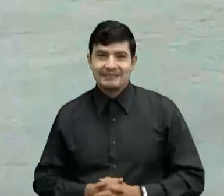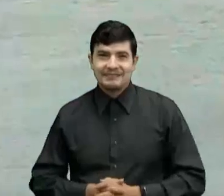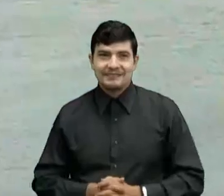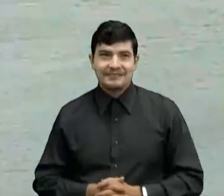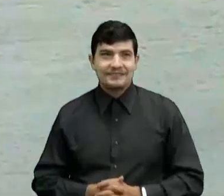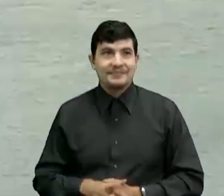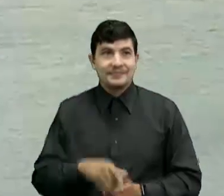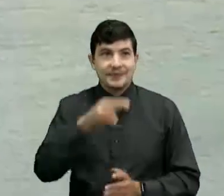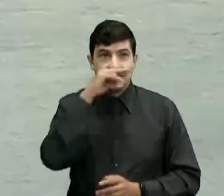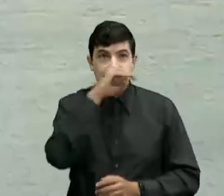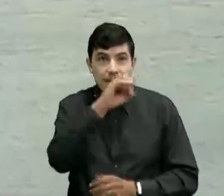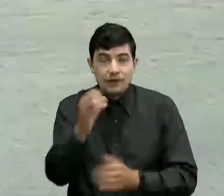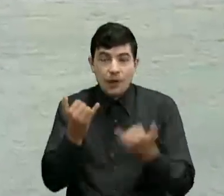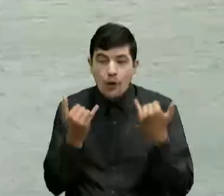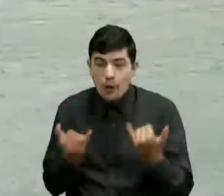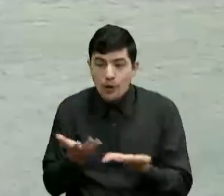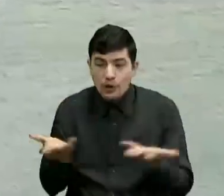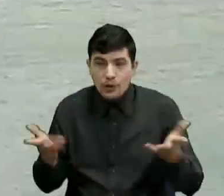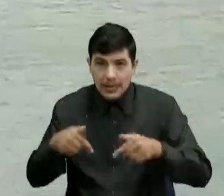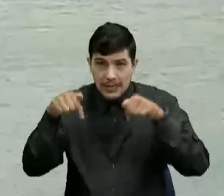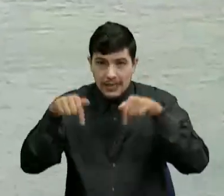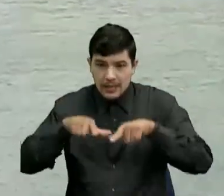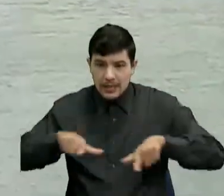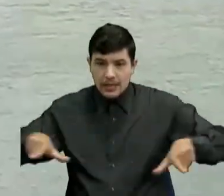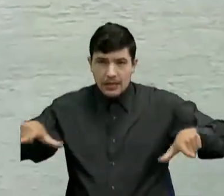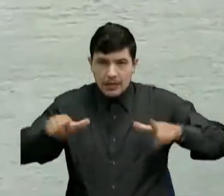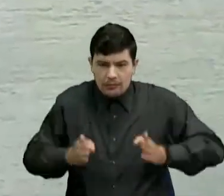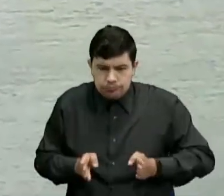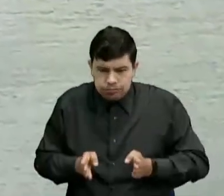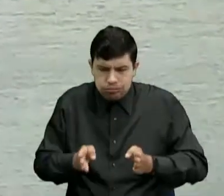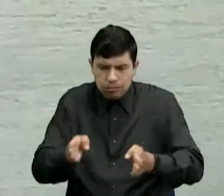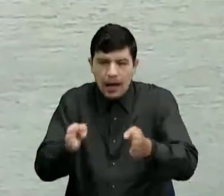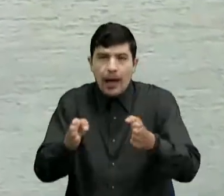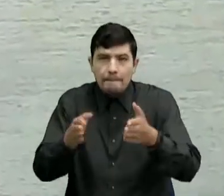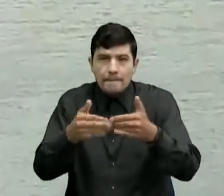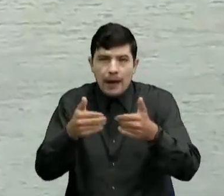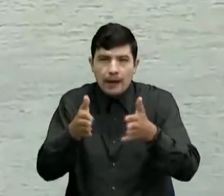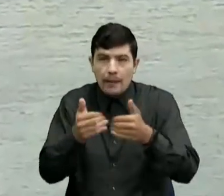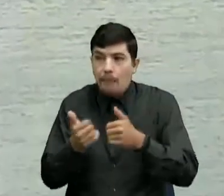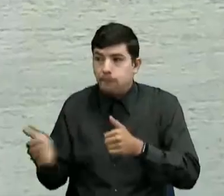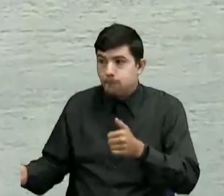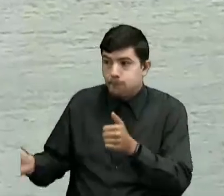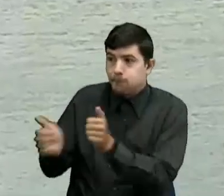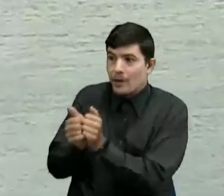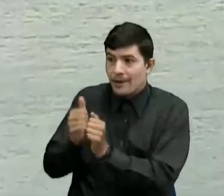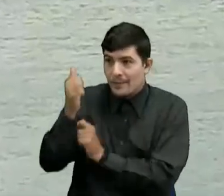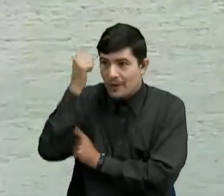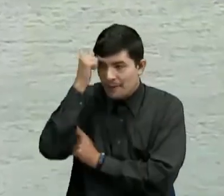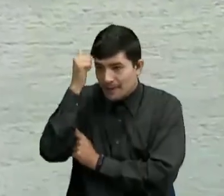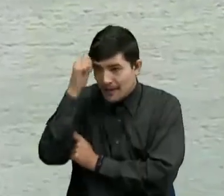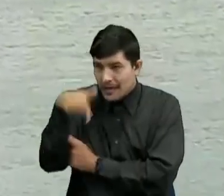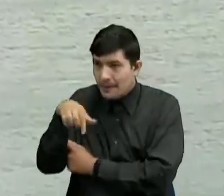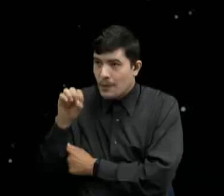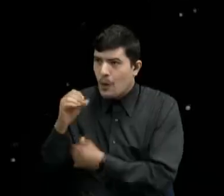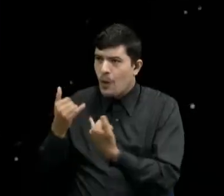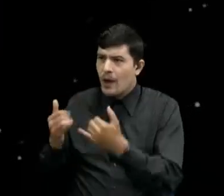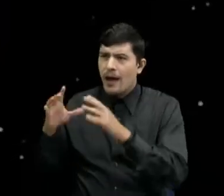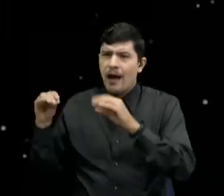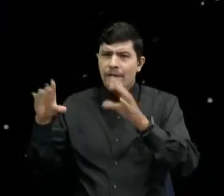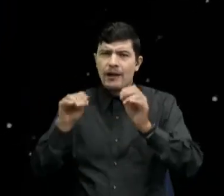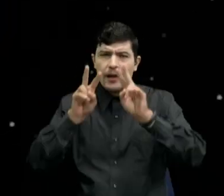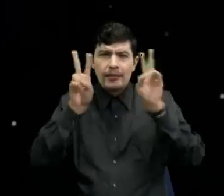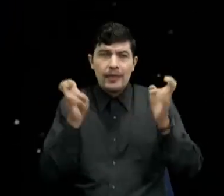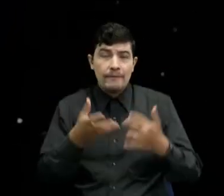Niños Hoy nos encontramos En el canal de Panamá Y estamos aquí Con el compañero El profesor Paul Para hablar de un tema Muy